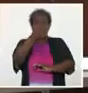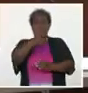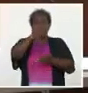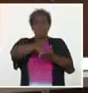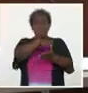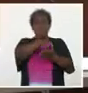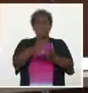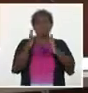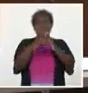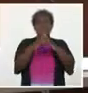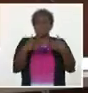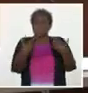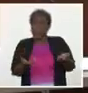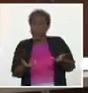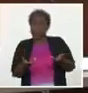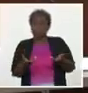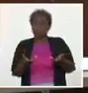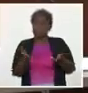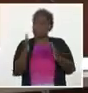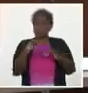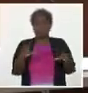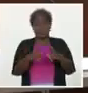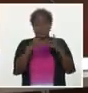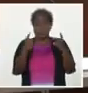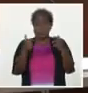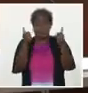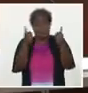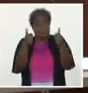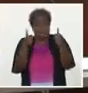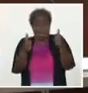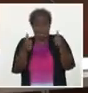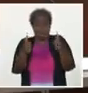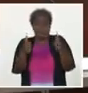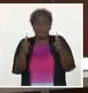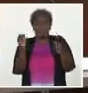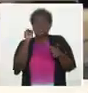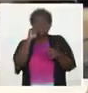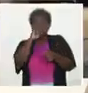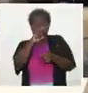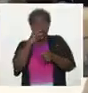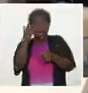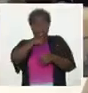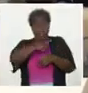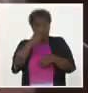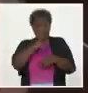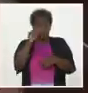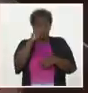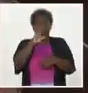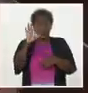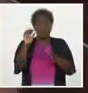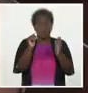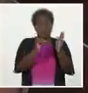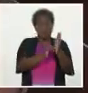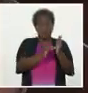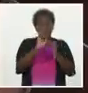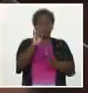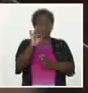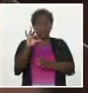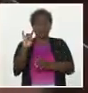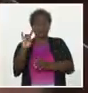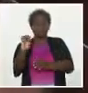tema en el cual se incumple si se tiene en cuenta que al cierre de abril se terminaron 5.791